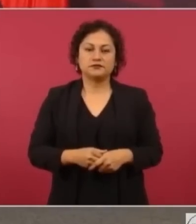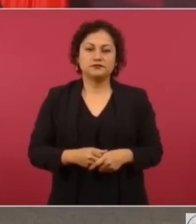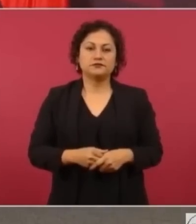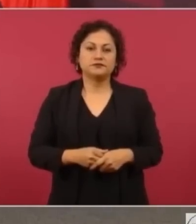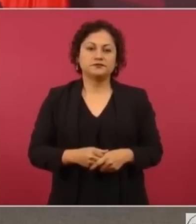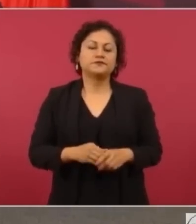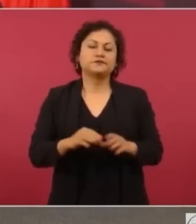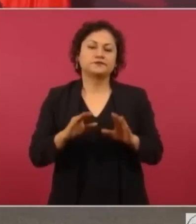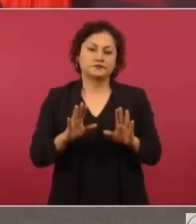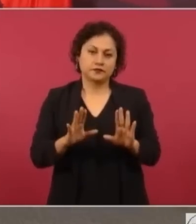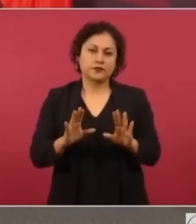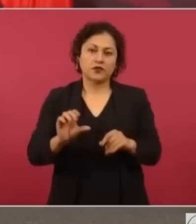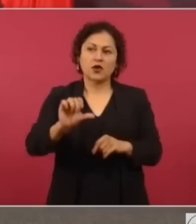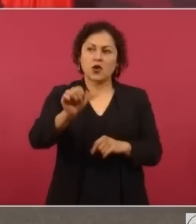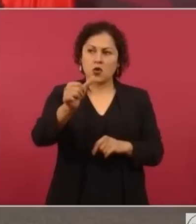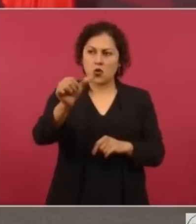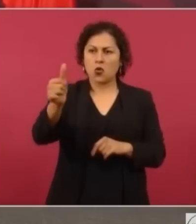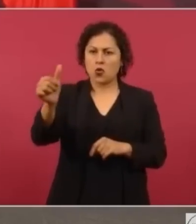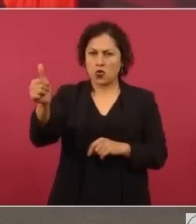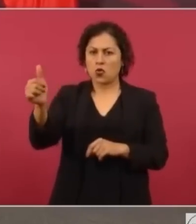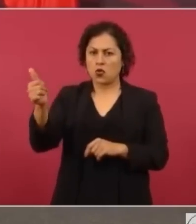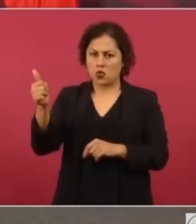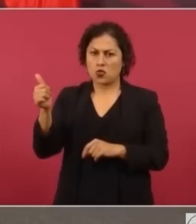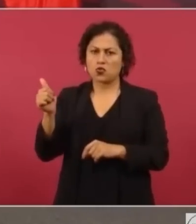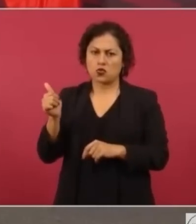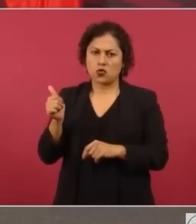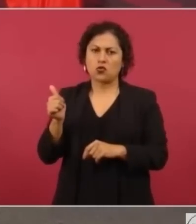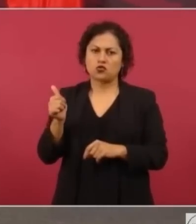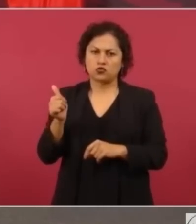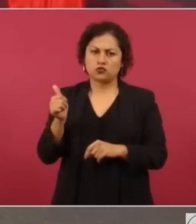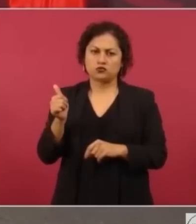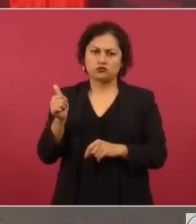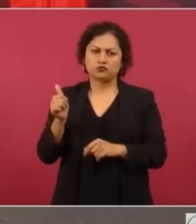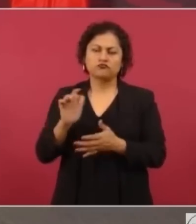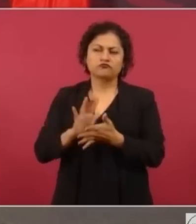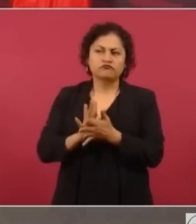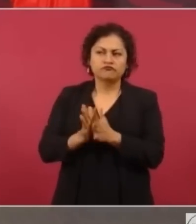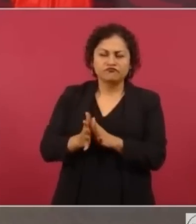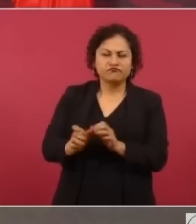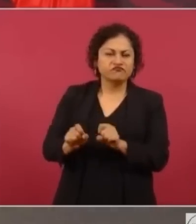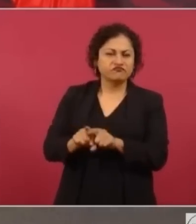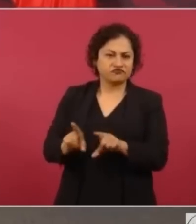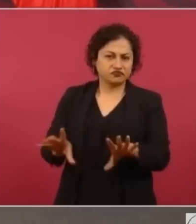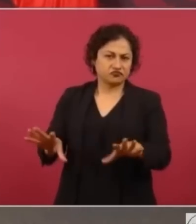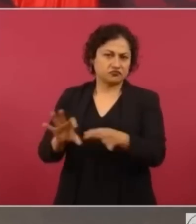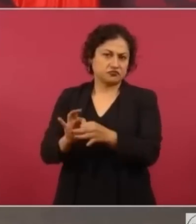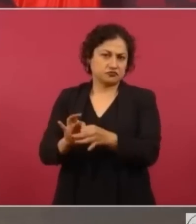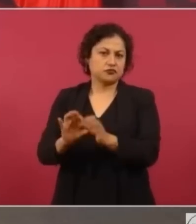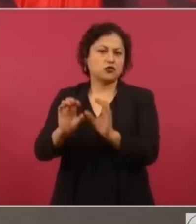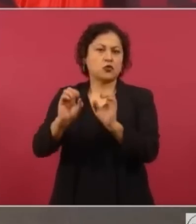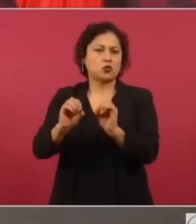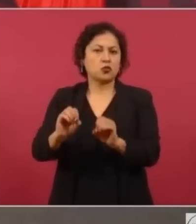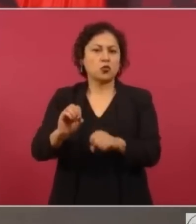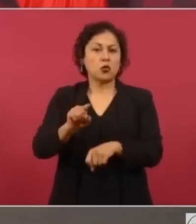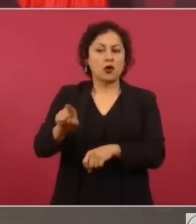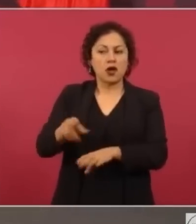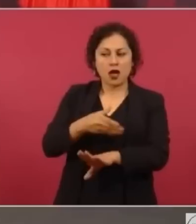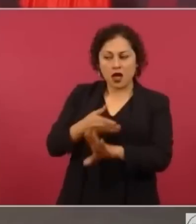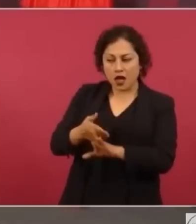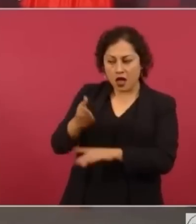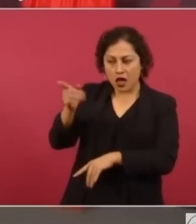otros, a lo mejor suelta. De rivales, los que consideraban